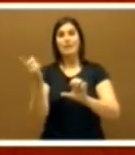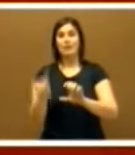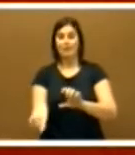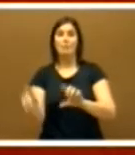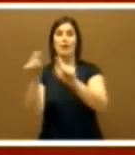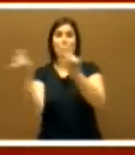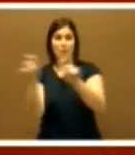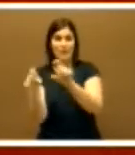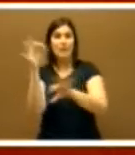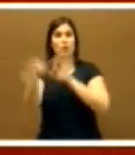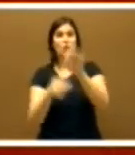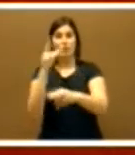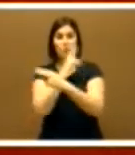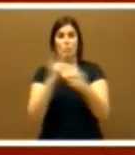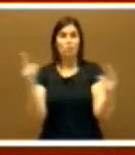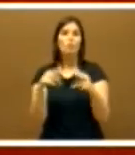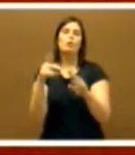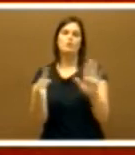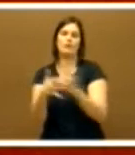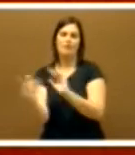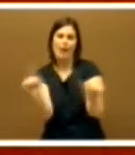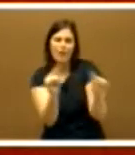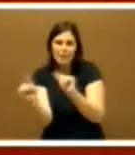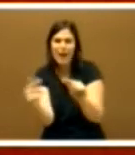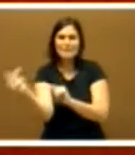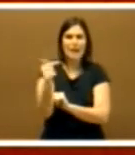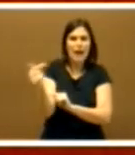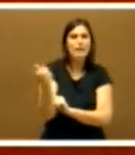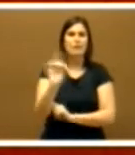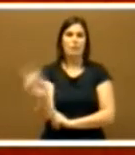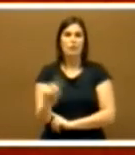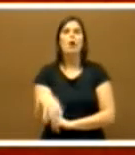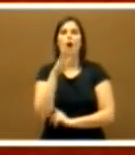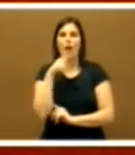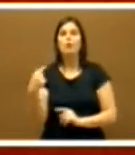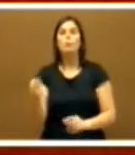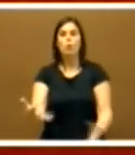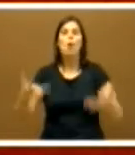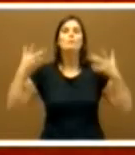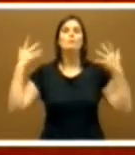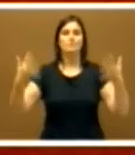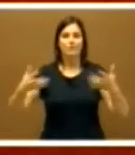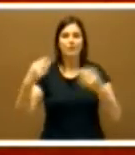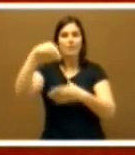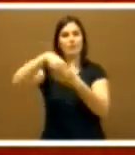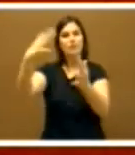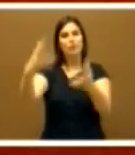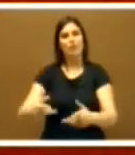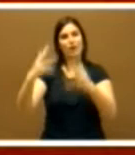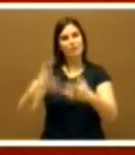y organismos públicos no sean objeto de debate, para que entre nuevo aire en las instituciones